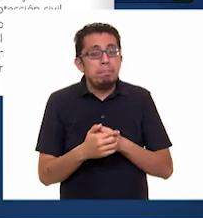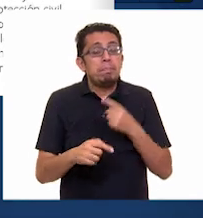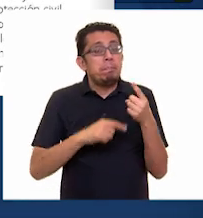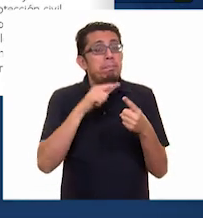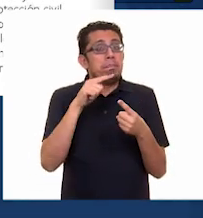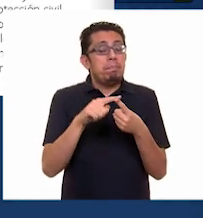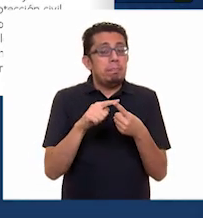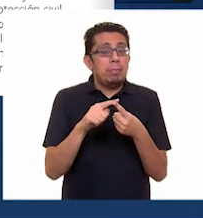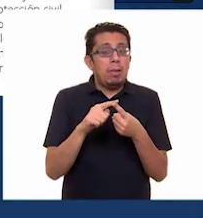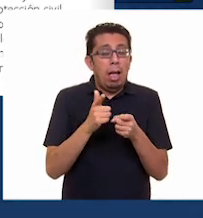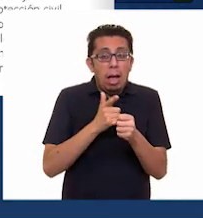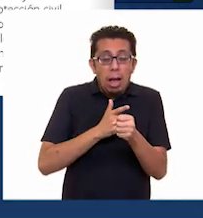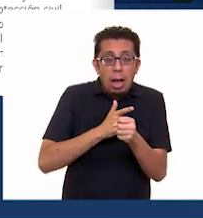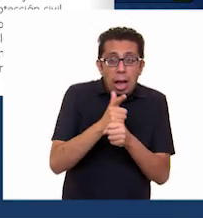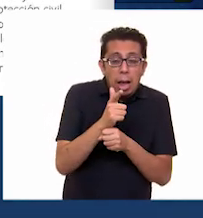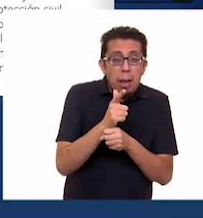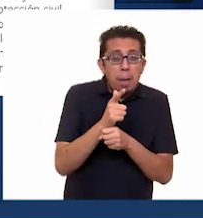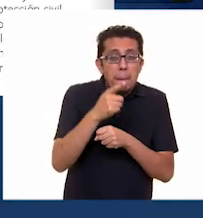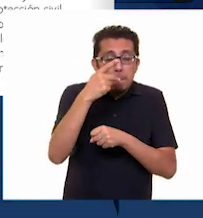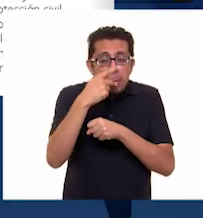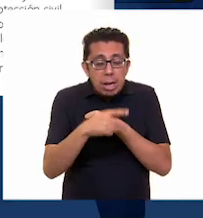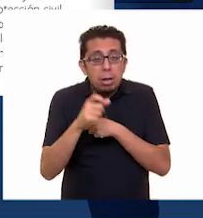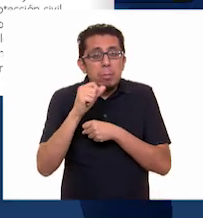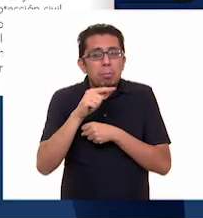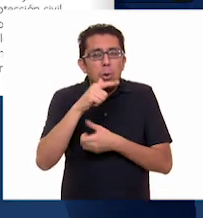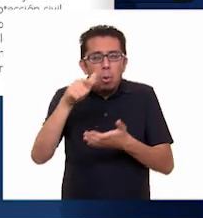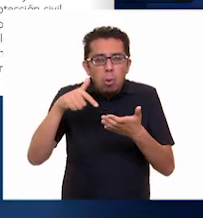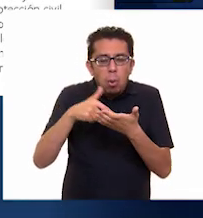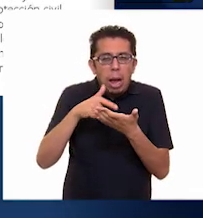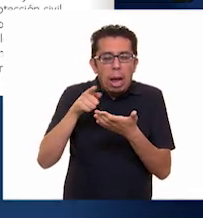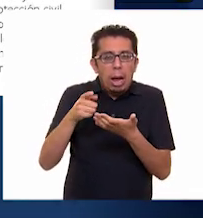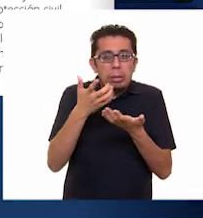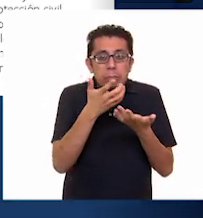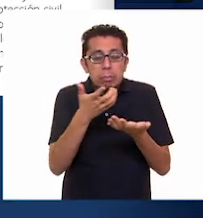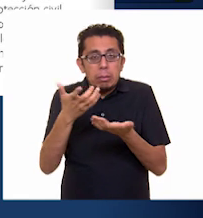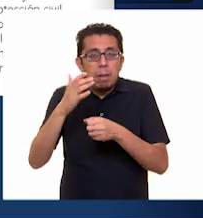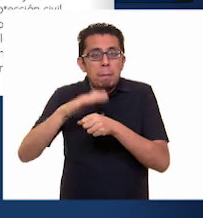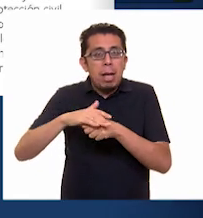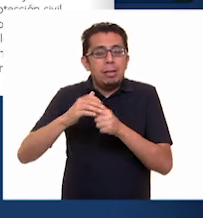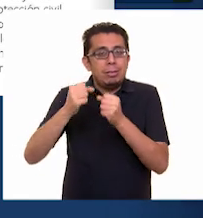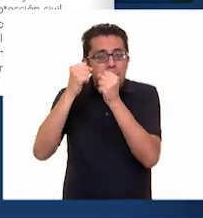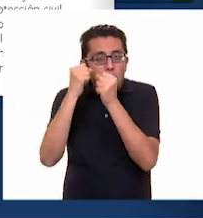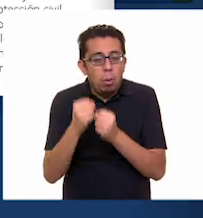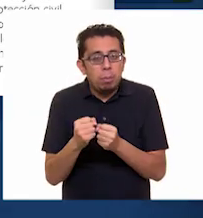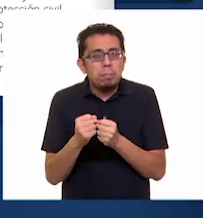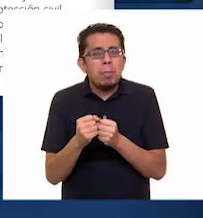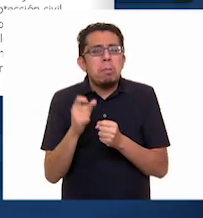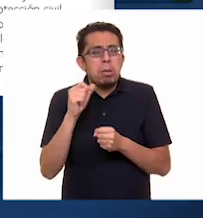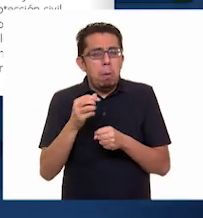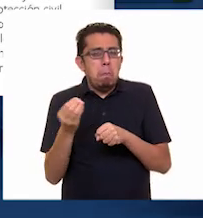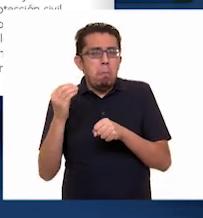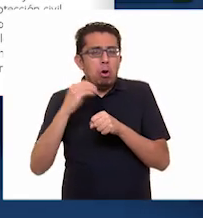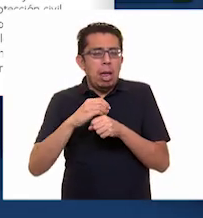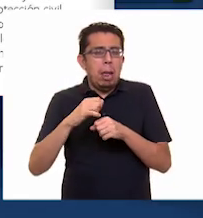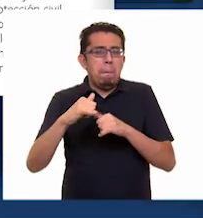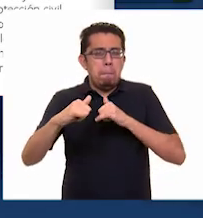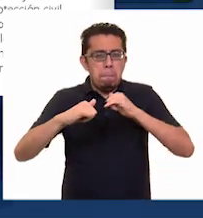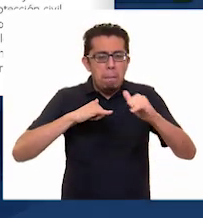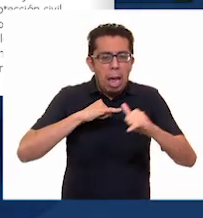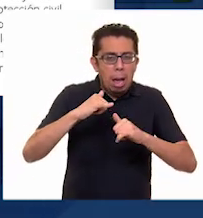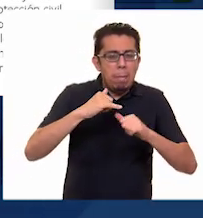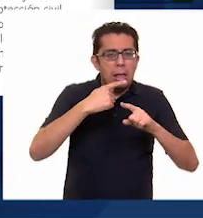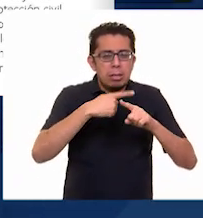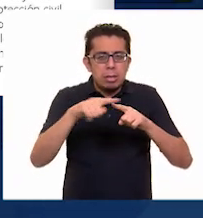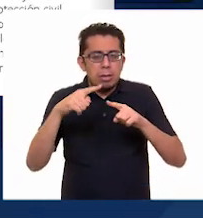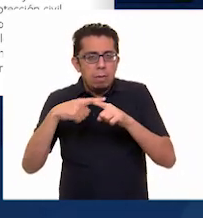peligros y las zonas de seguridad en el lugar donde vives. Representar en mapas, planos y croquis